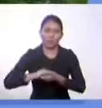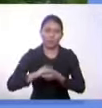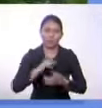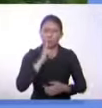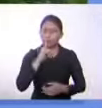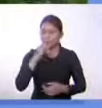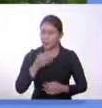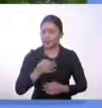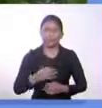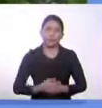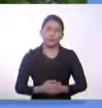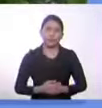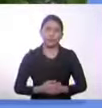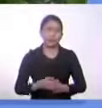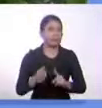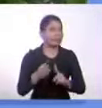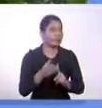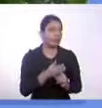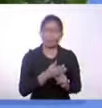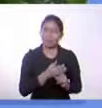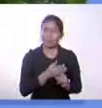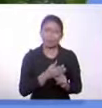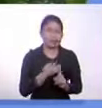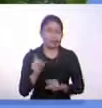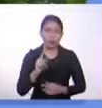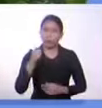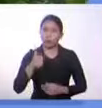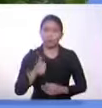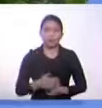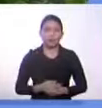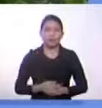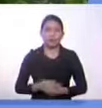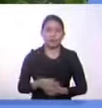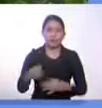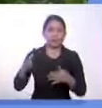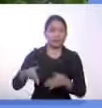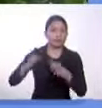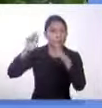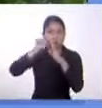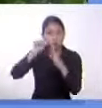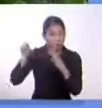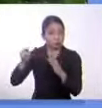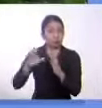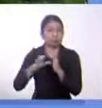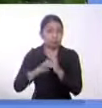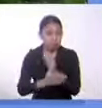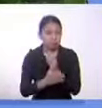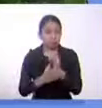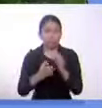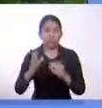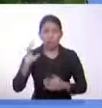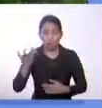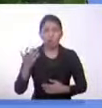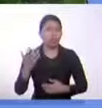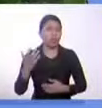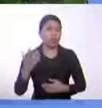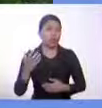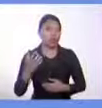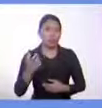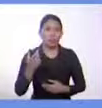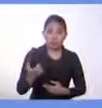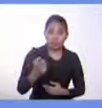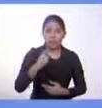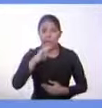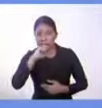La discriminación es también vista en las instituciones, ya sea índoles, culturales, color y clases sociales.